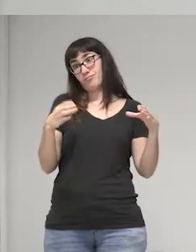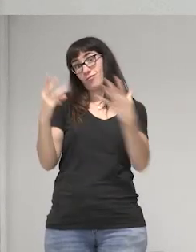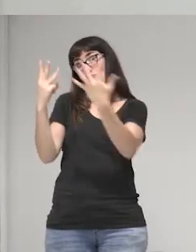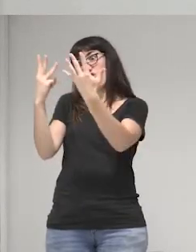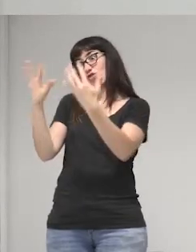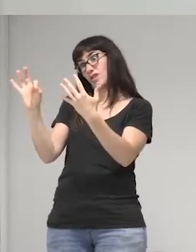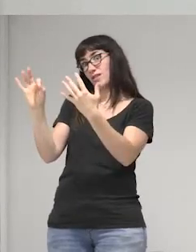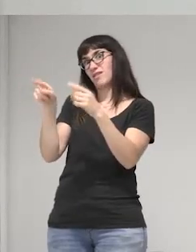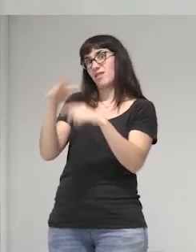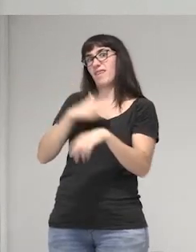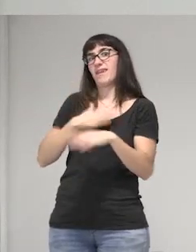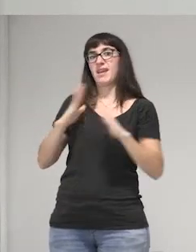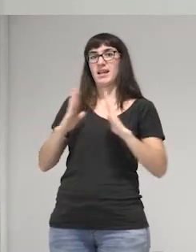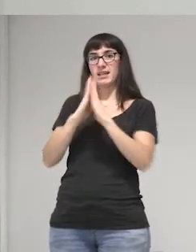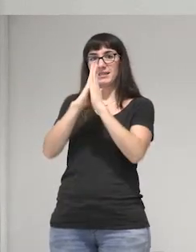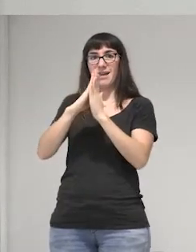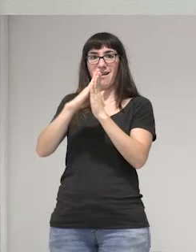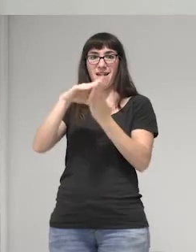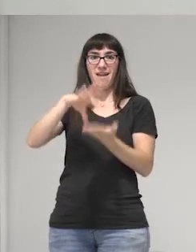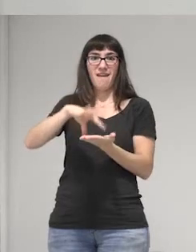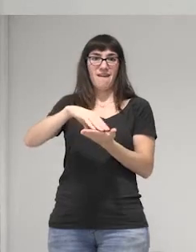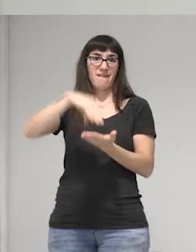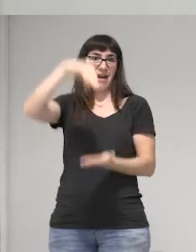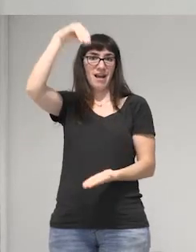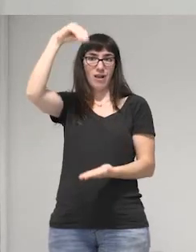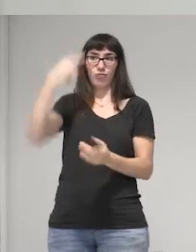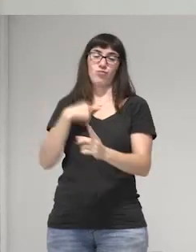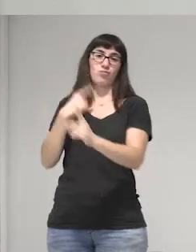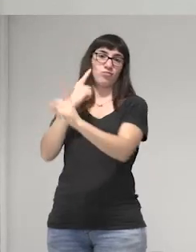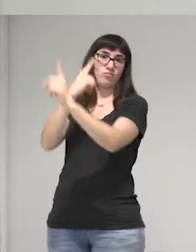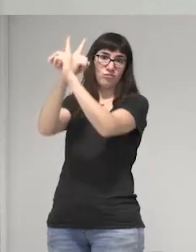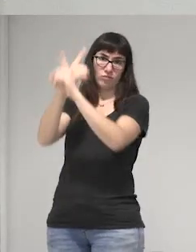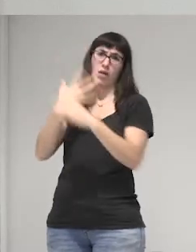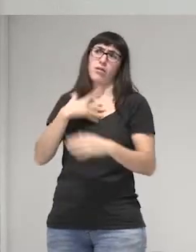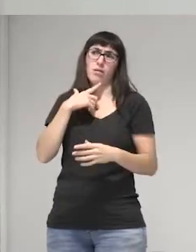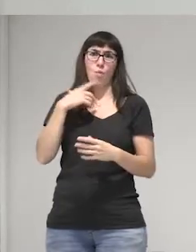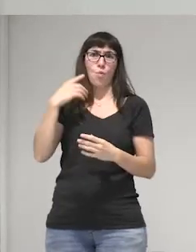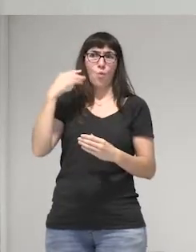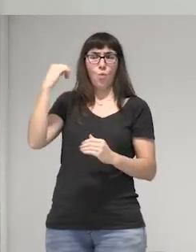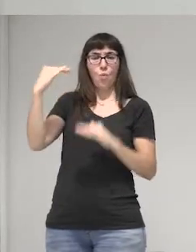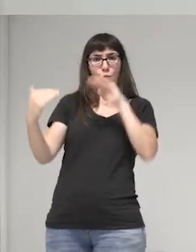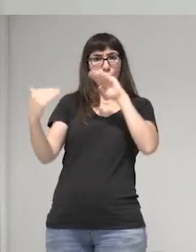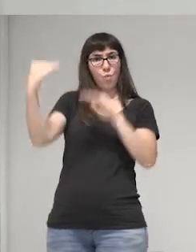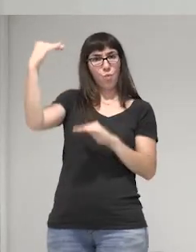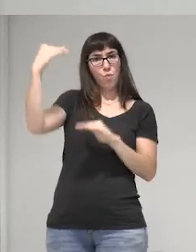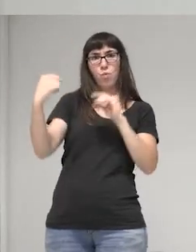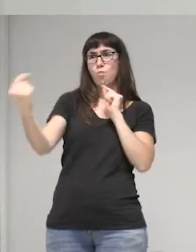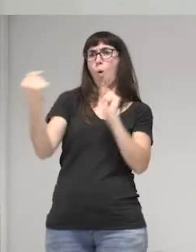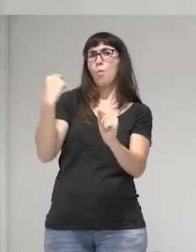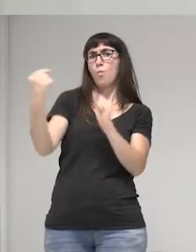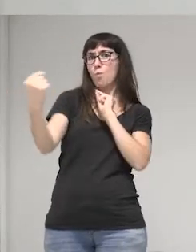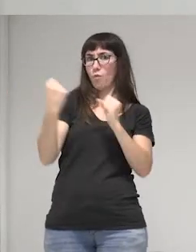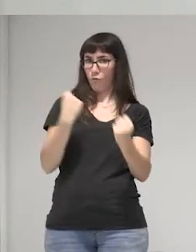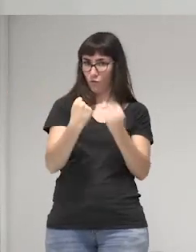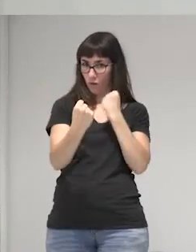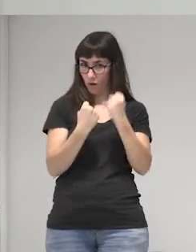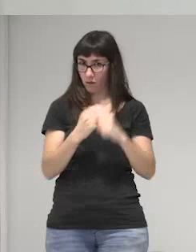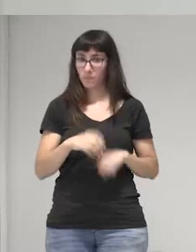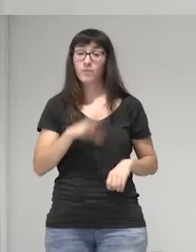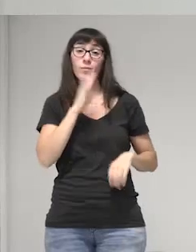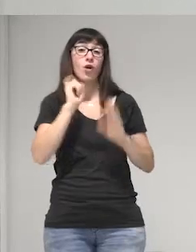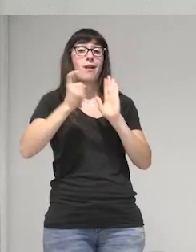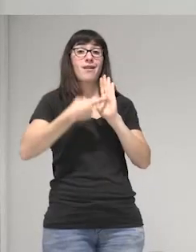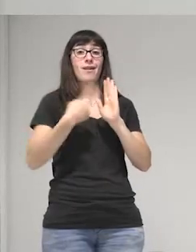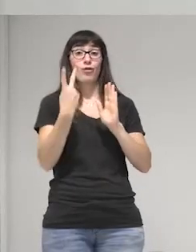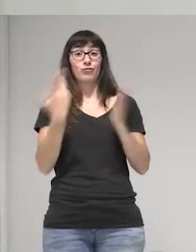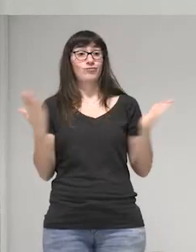evangélicas contra 80 o sea era fuerte la cosa de hecho llevaron hasta porque como las dos leyes se estaban